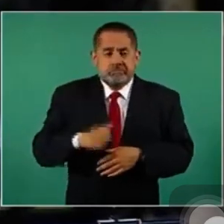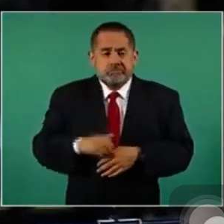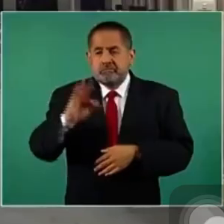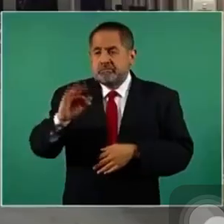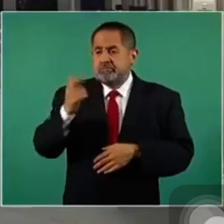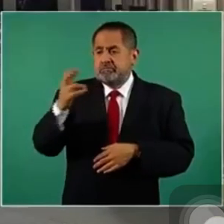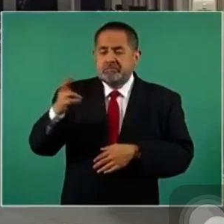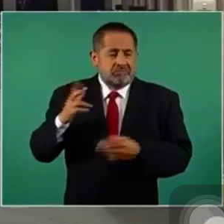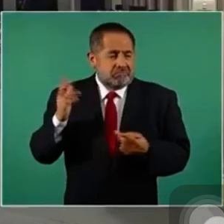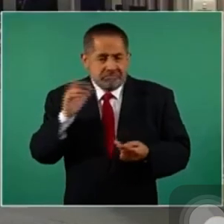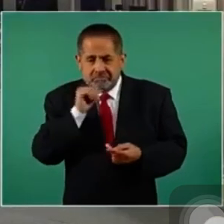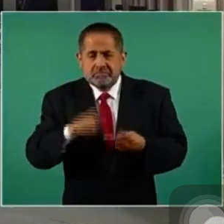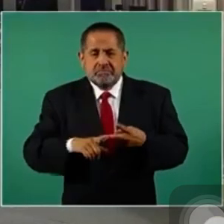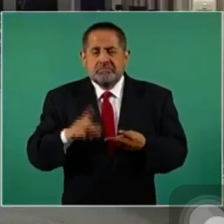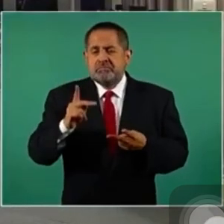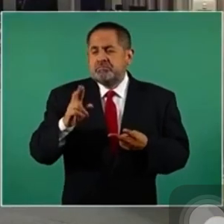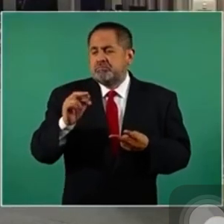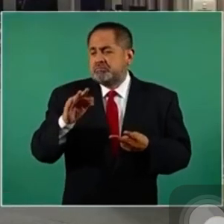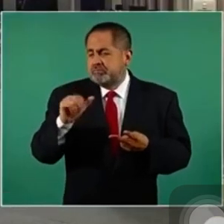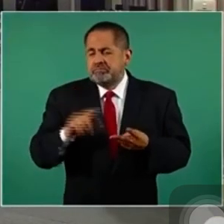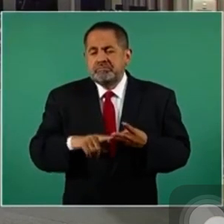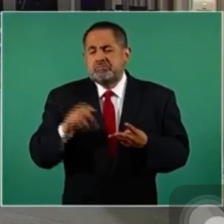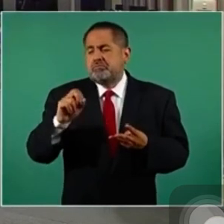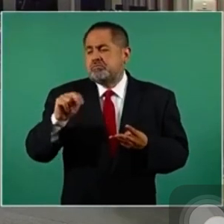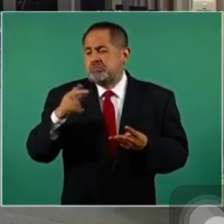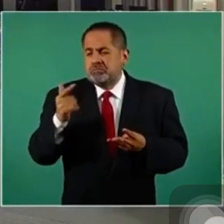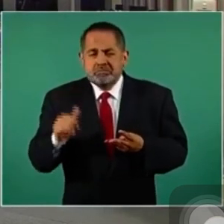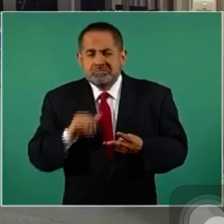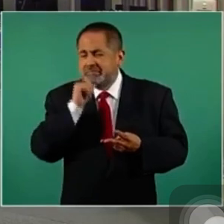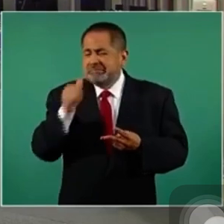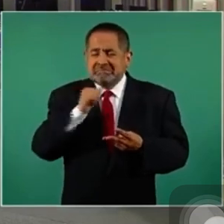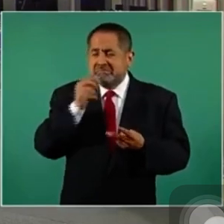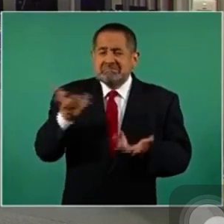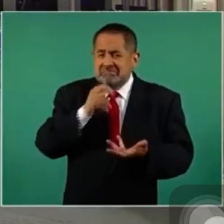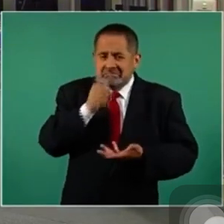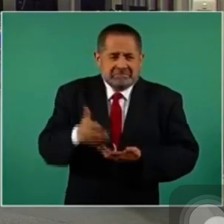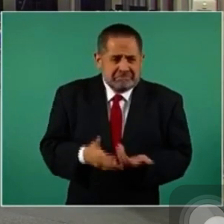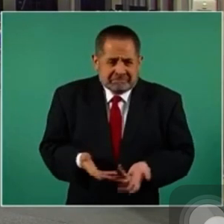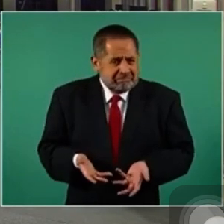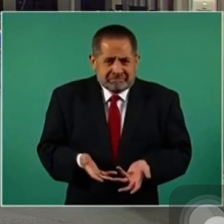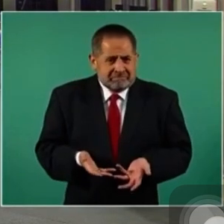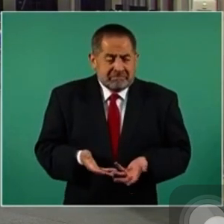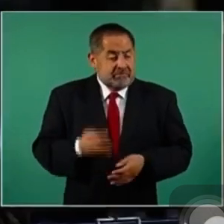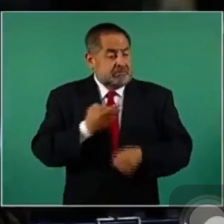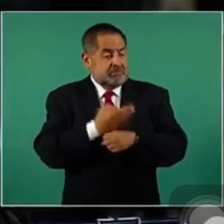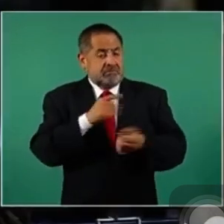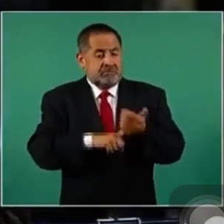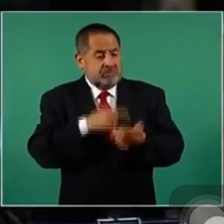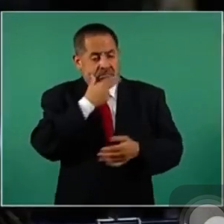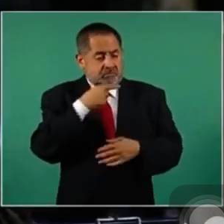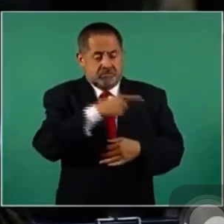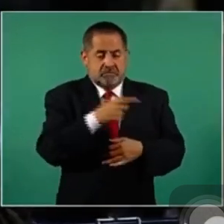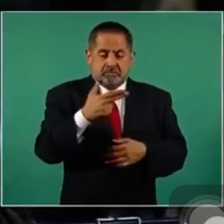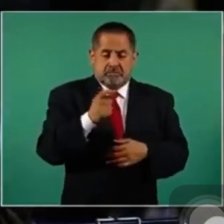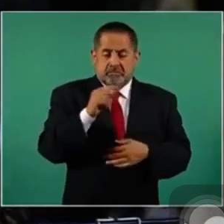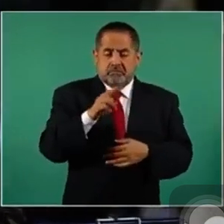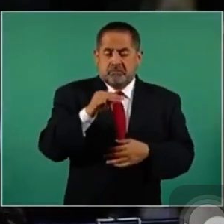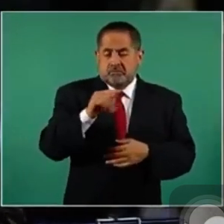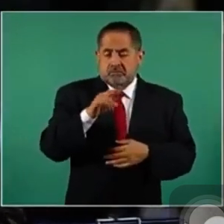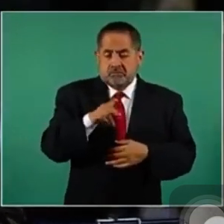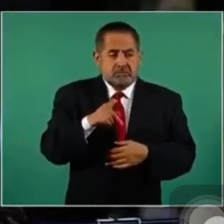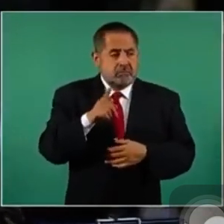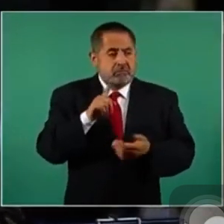Semarnat, Profepa, Conagua, y que ahorita toda su familia de Héctor Montesinos se encuentra